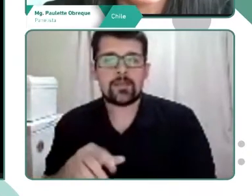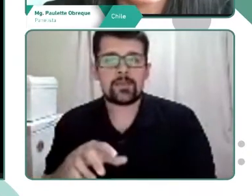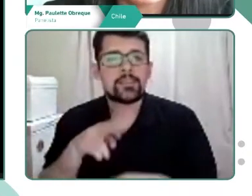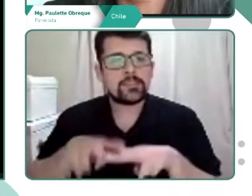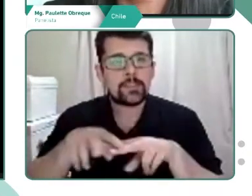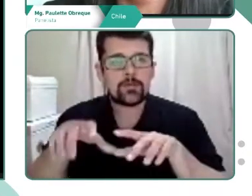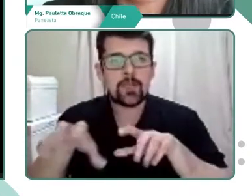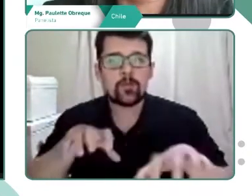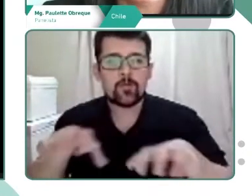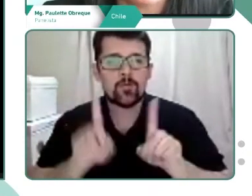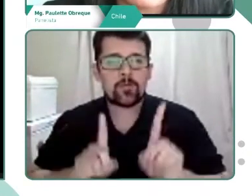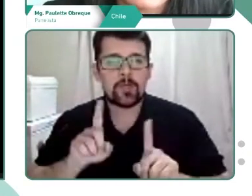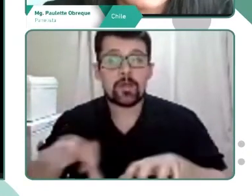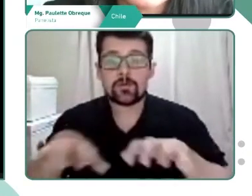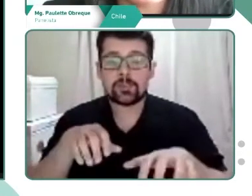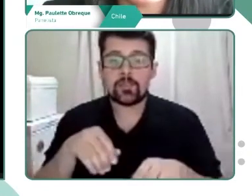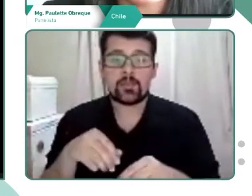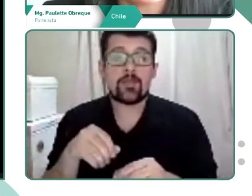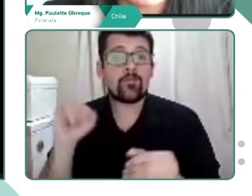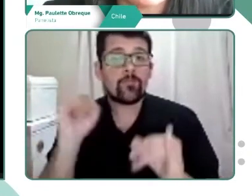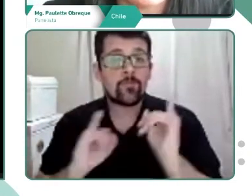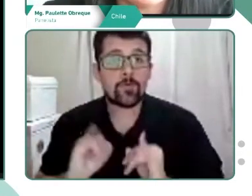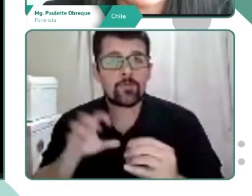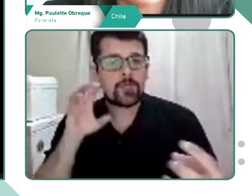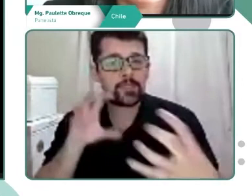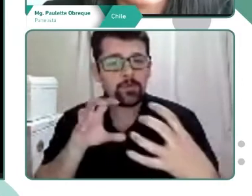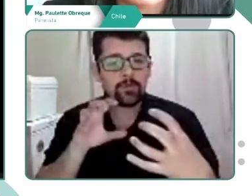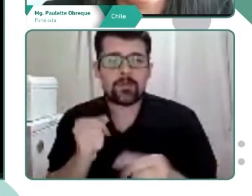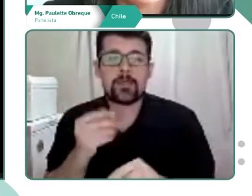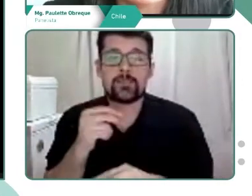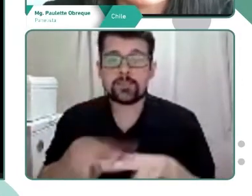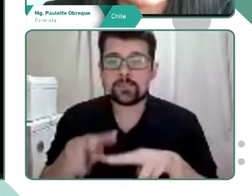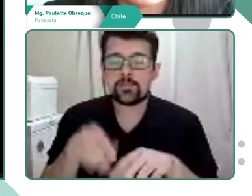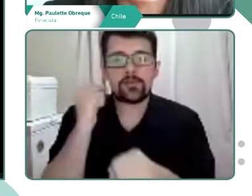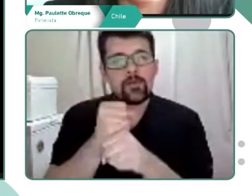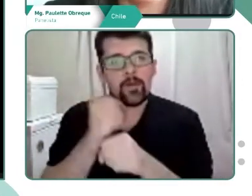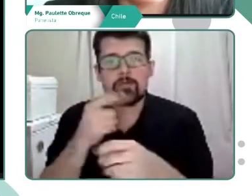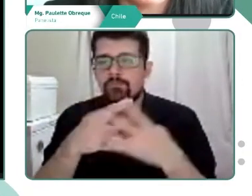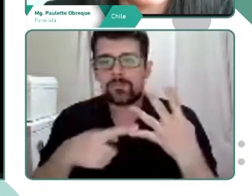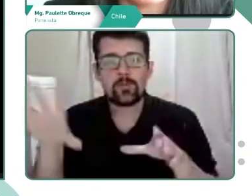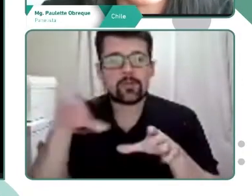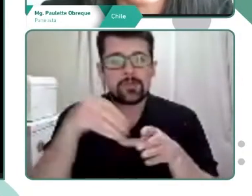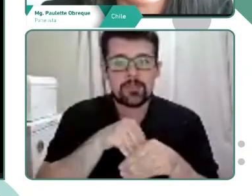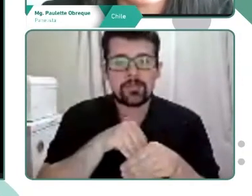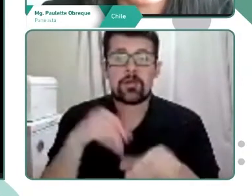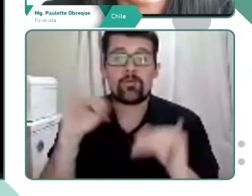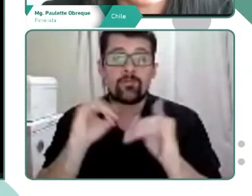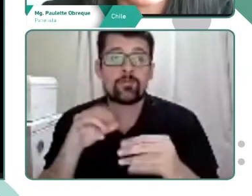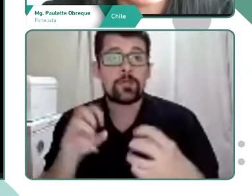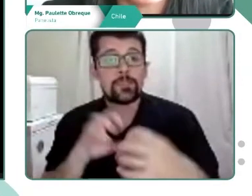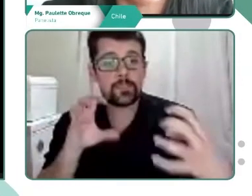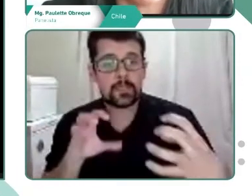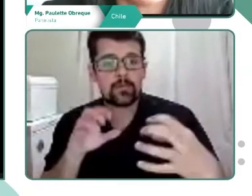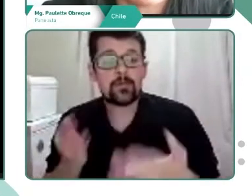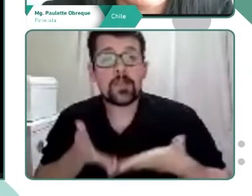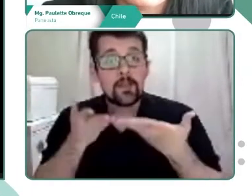realizaron en modalidad remota sincrónica y se trabajaron diferentes contenidos de manera asincrónica a través de la